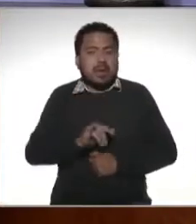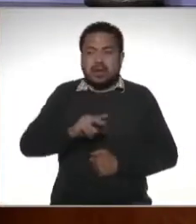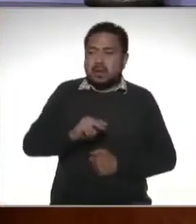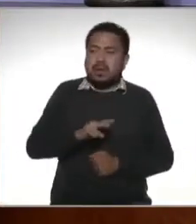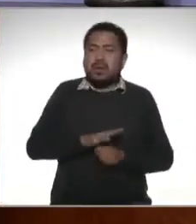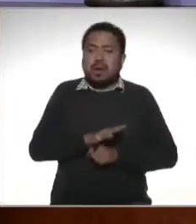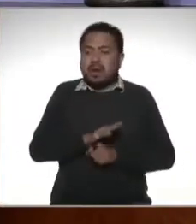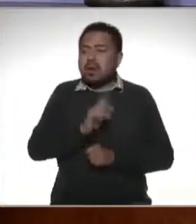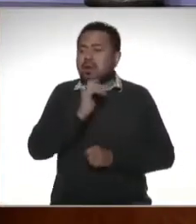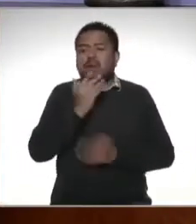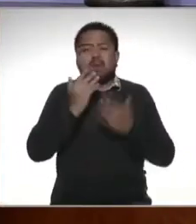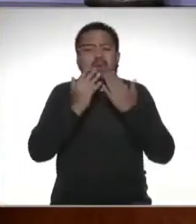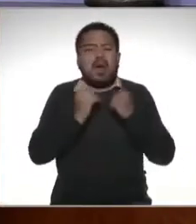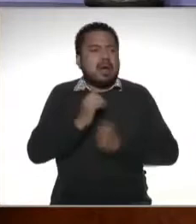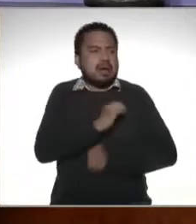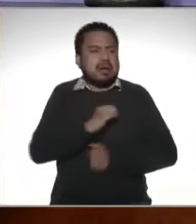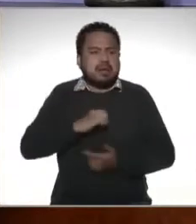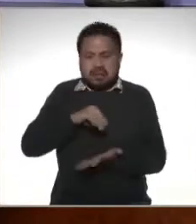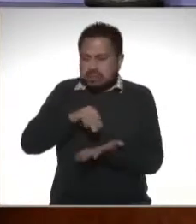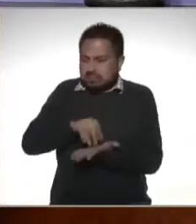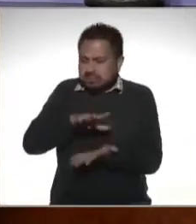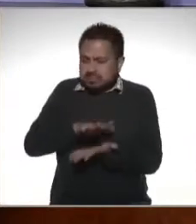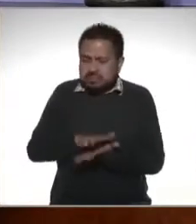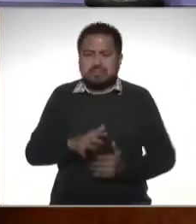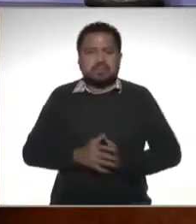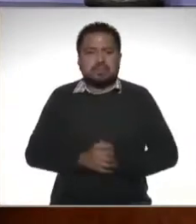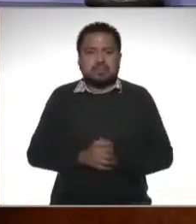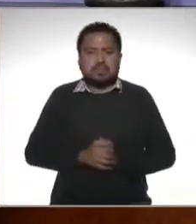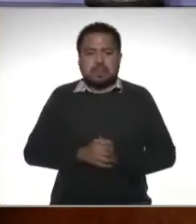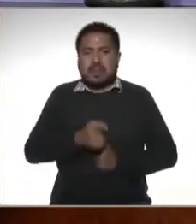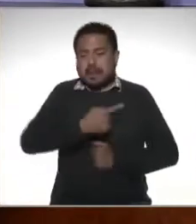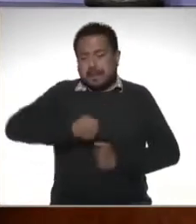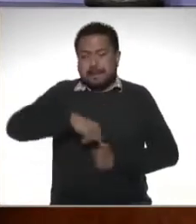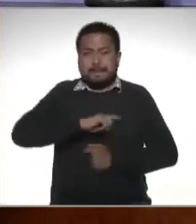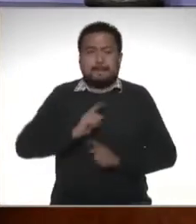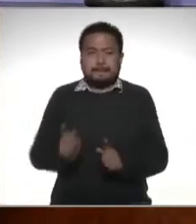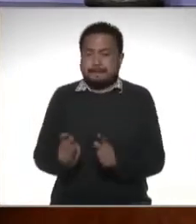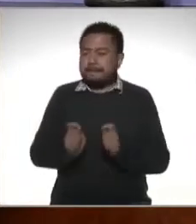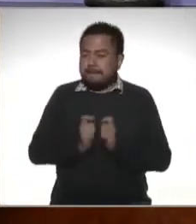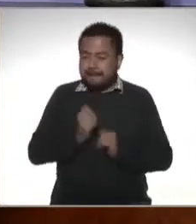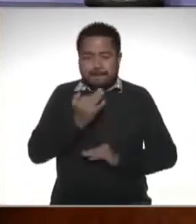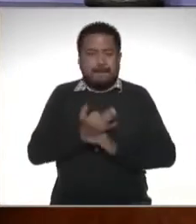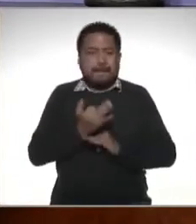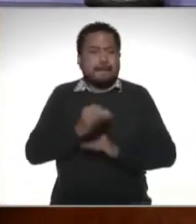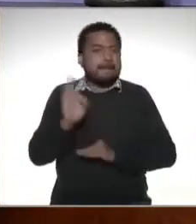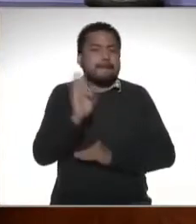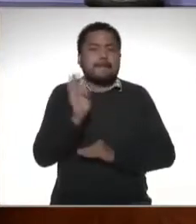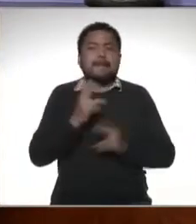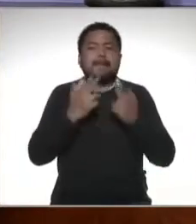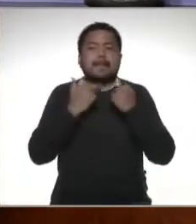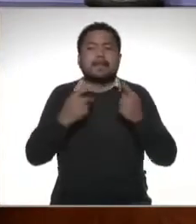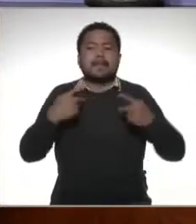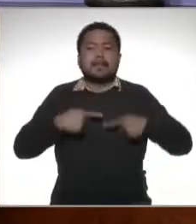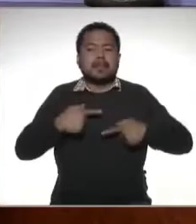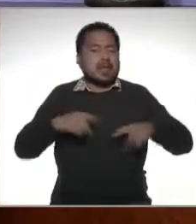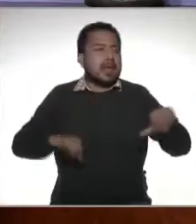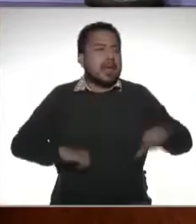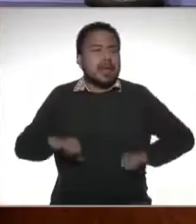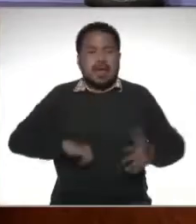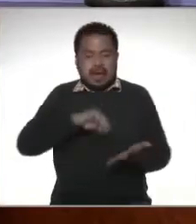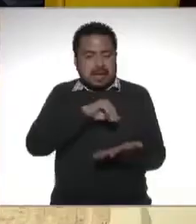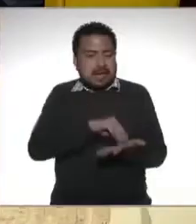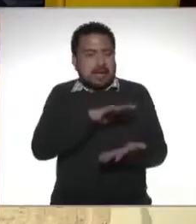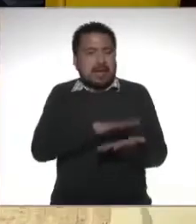o si no tenemos ninguna obligación registrada nos va a arrojar por ejemplo en este caso si el contribuyente tiene alguna actividad que tenía